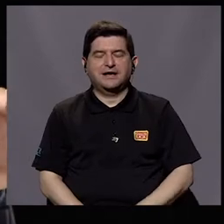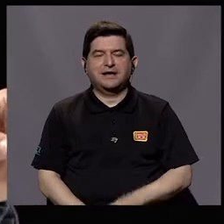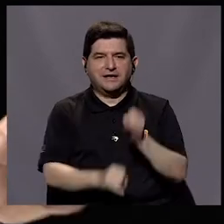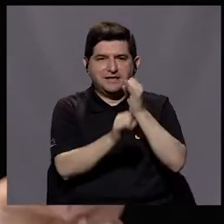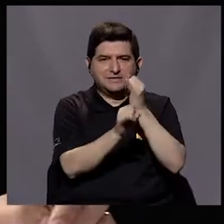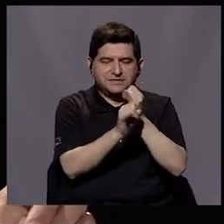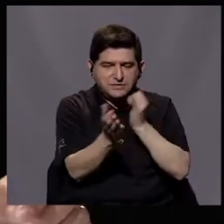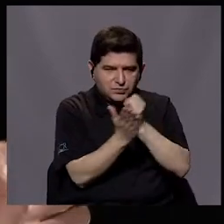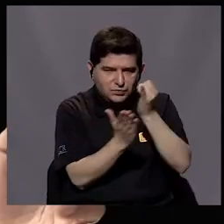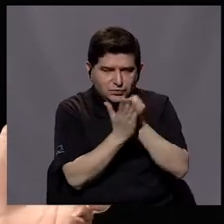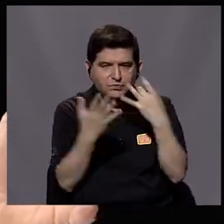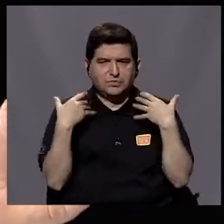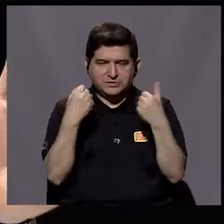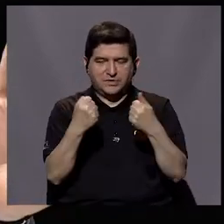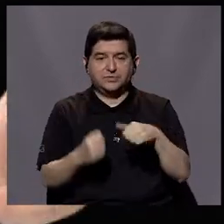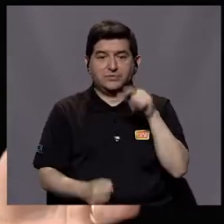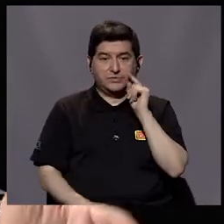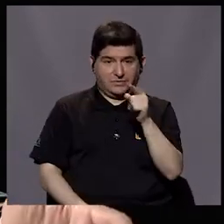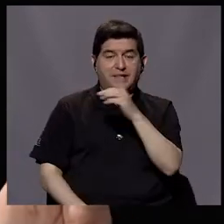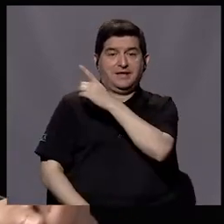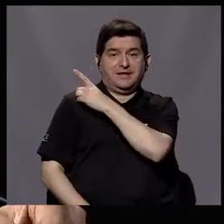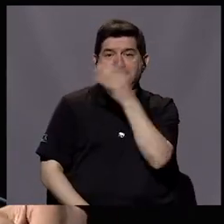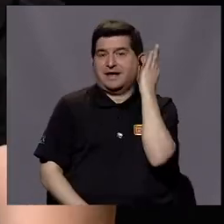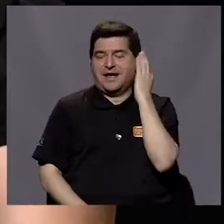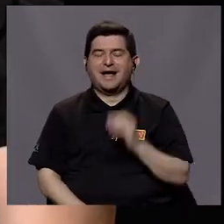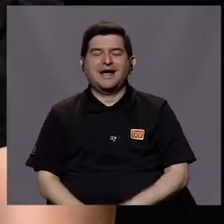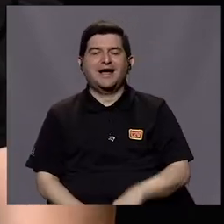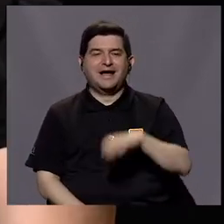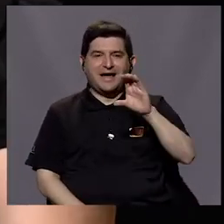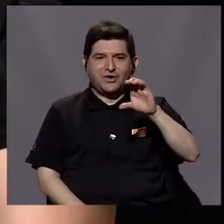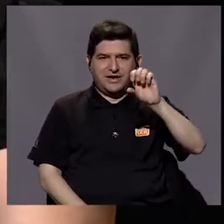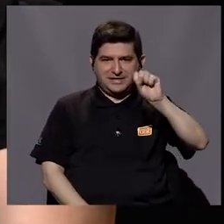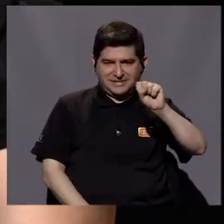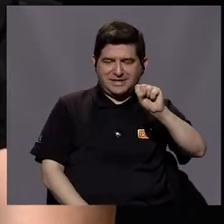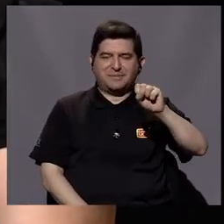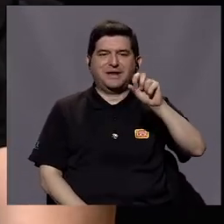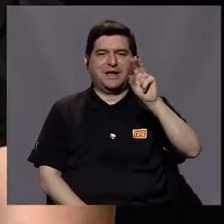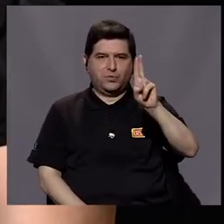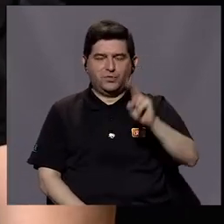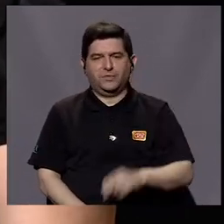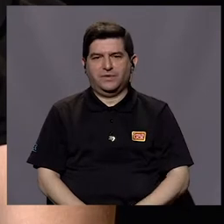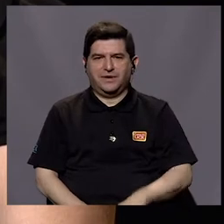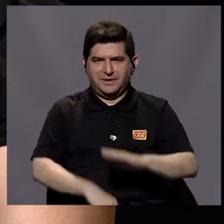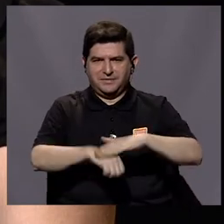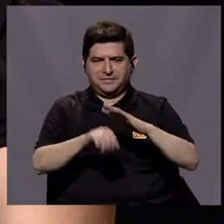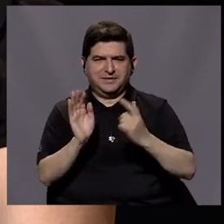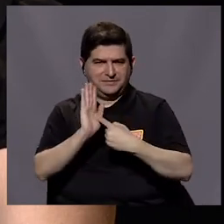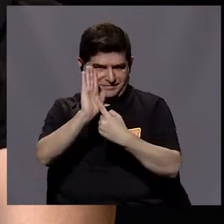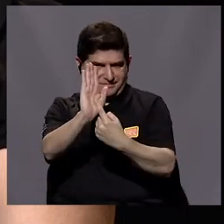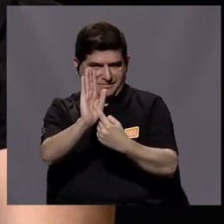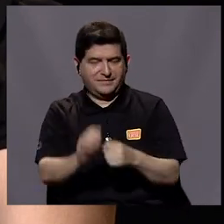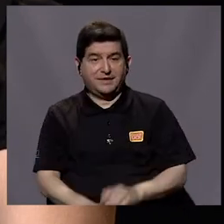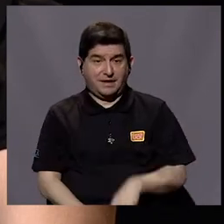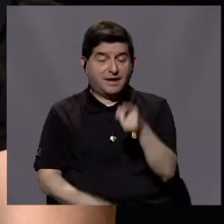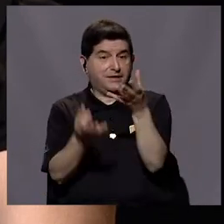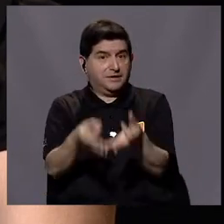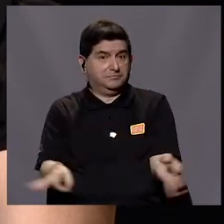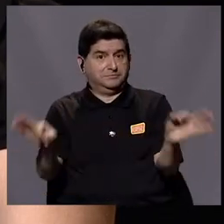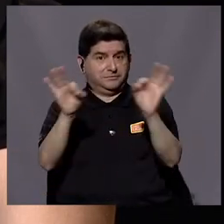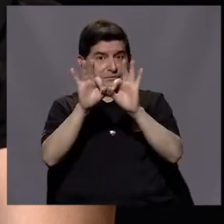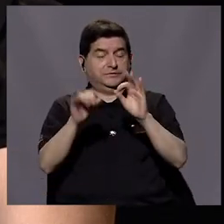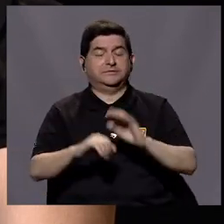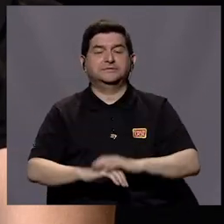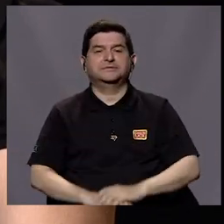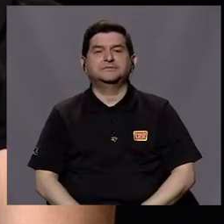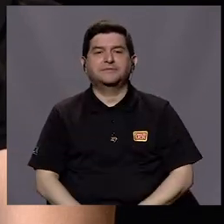Investigaciones en Salud, y estoy conversando hoy con la directora, doña Carolina Santamaría Ulloa. Déjenme presentársela porque es una figura,